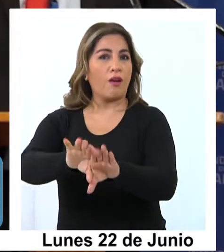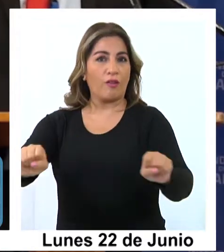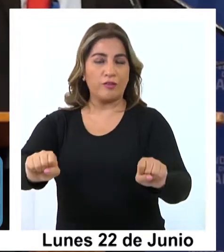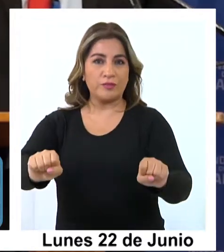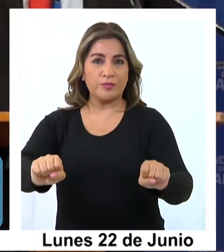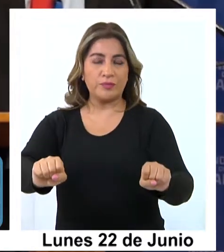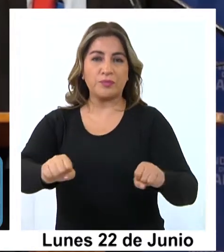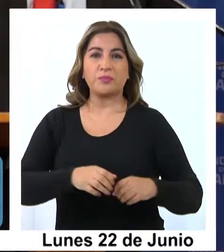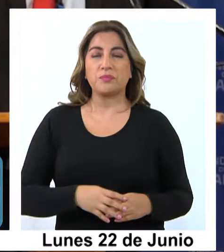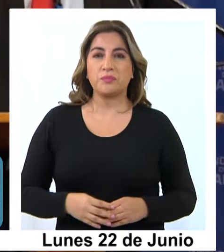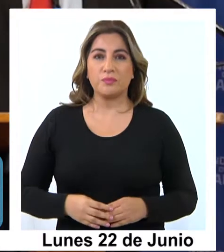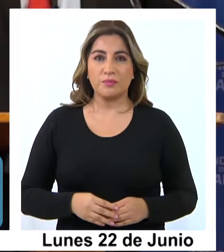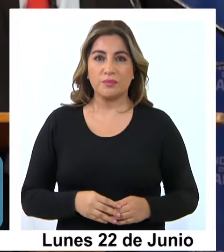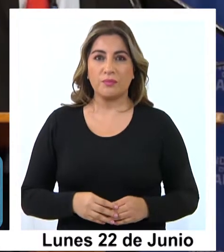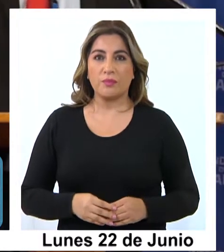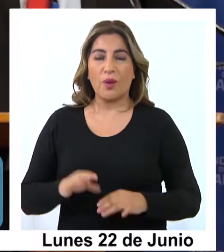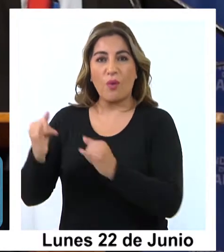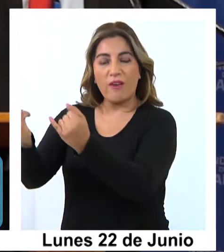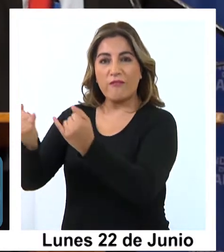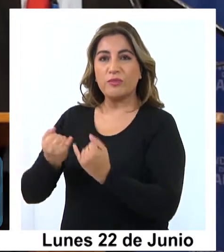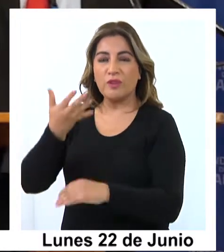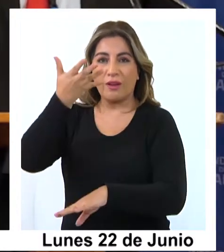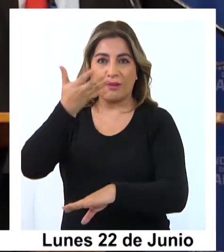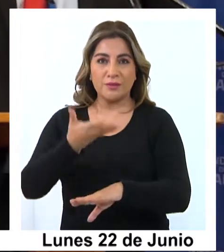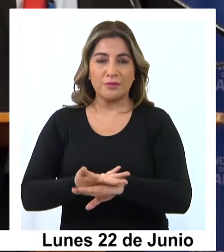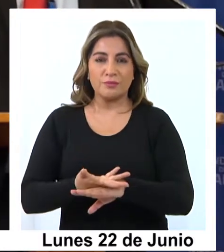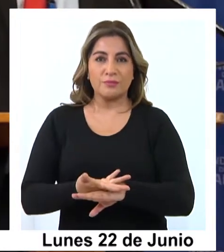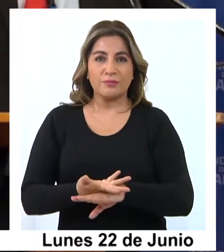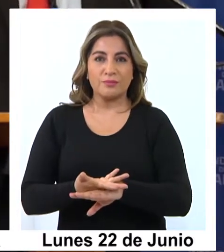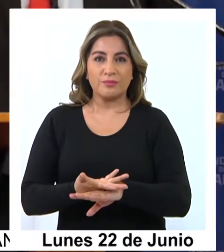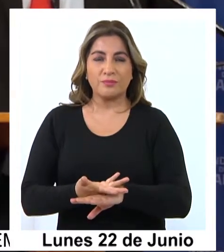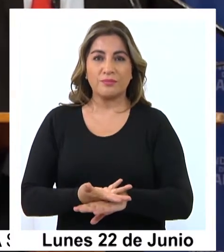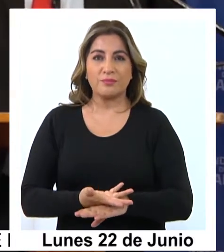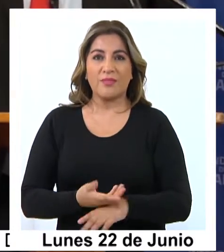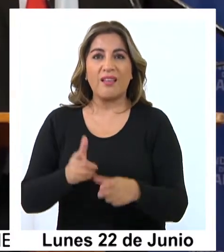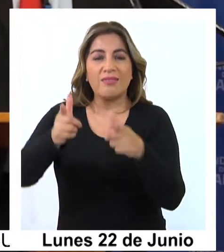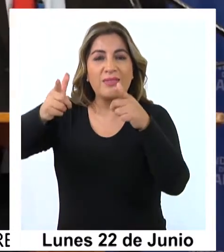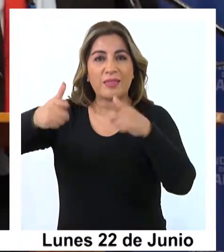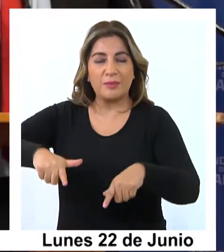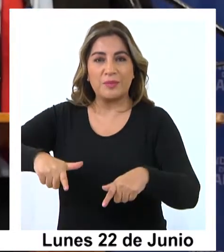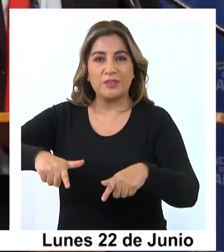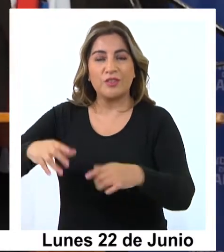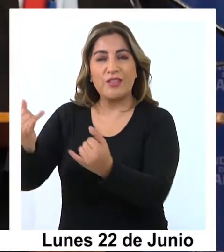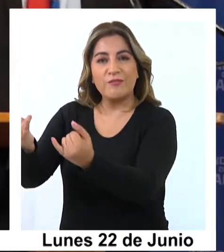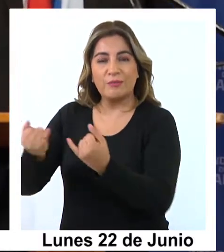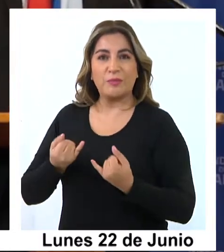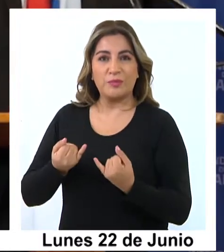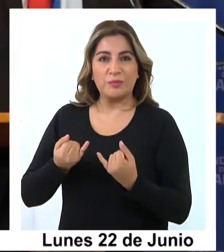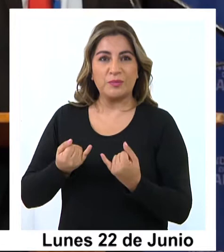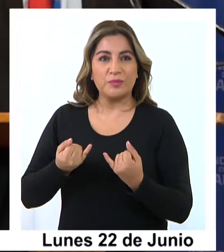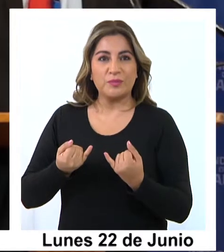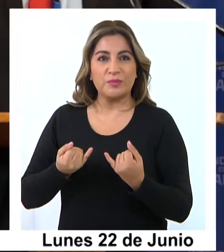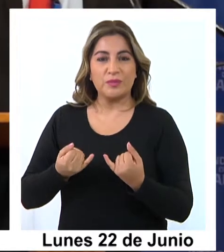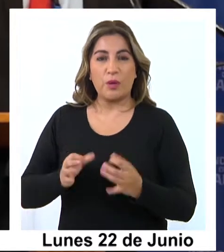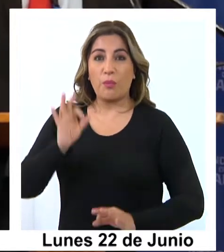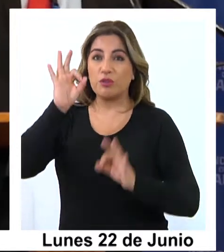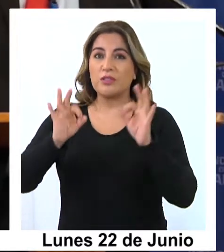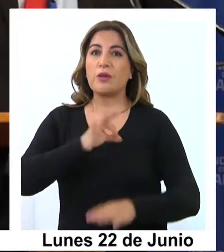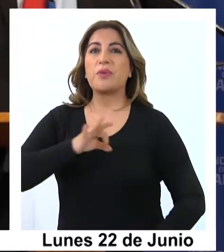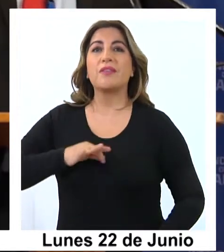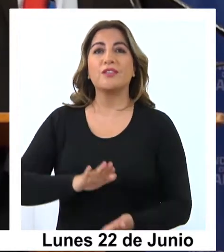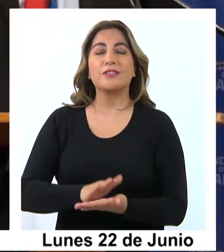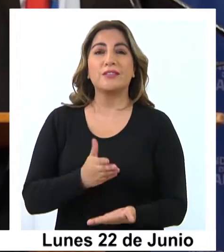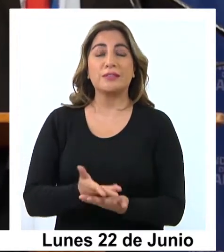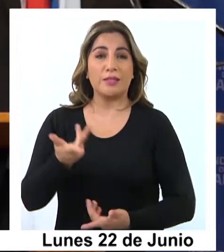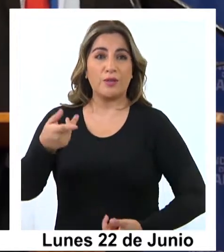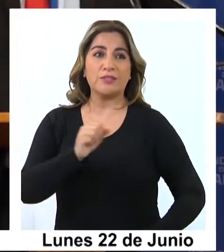conforme, digamos, la información que nos entrega el Departamento de Información y Estadística del Ministerio